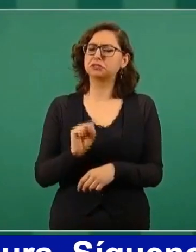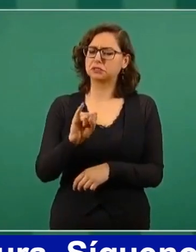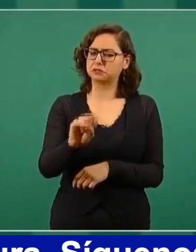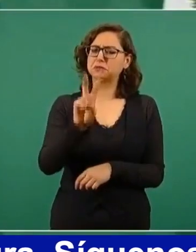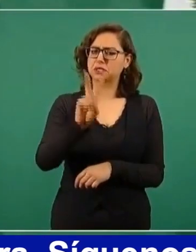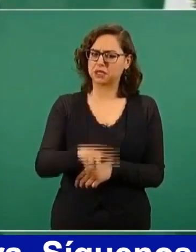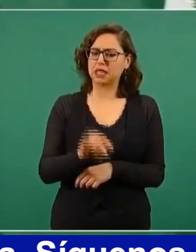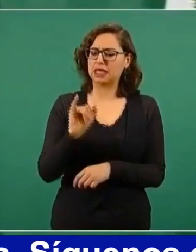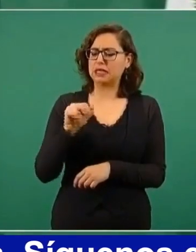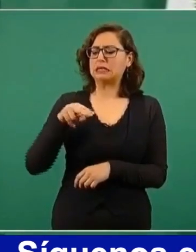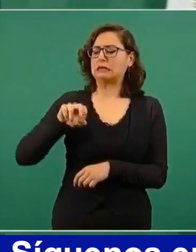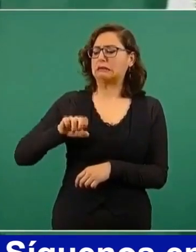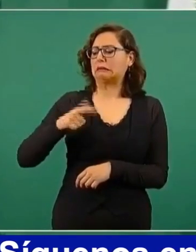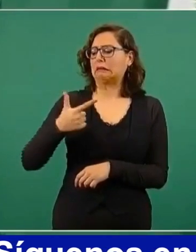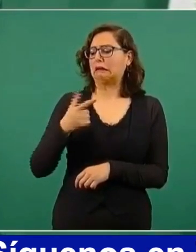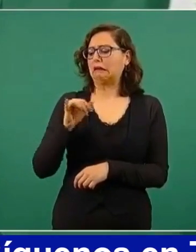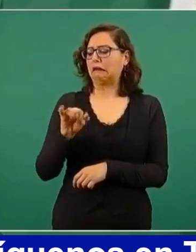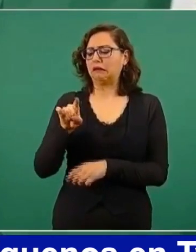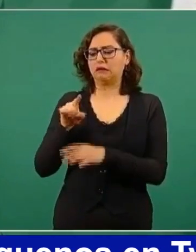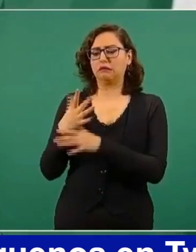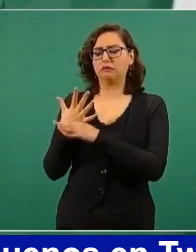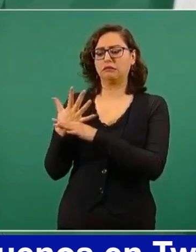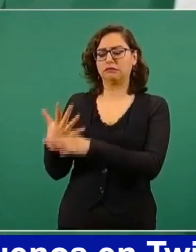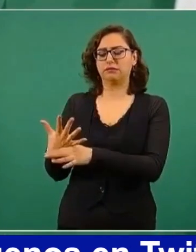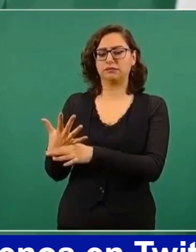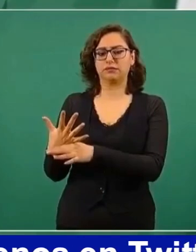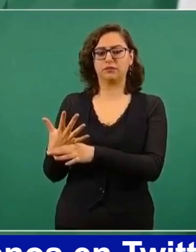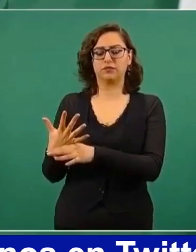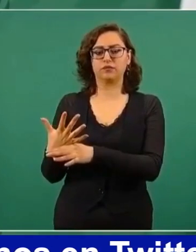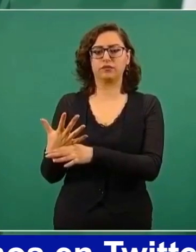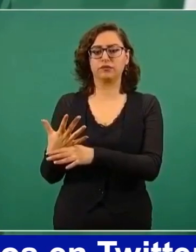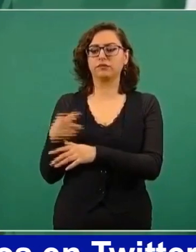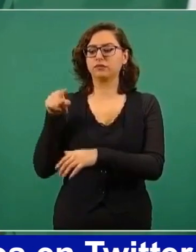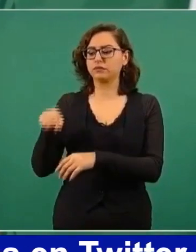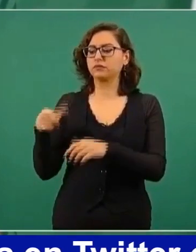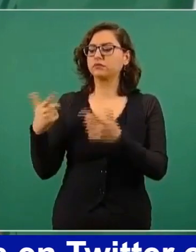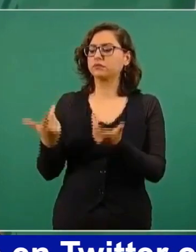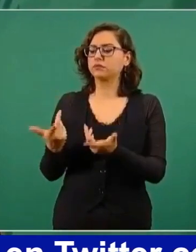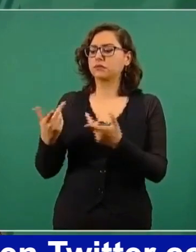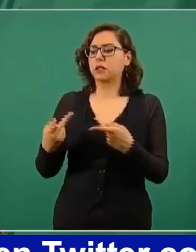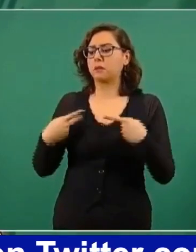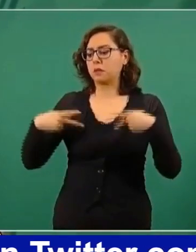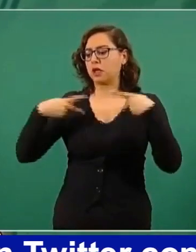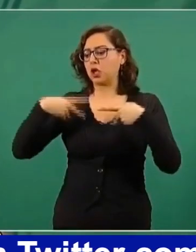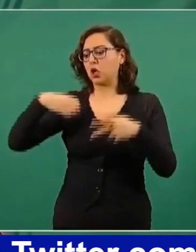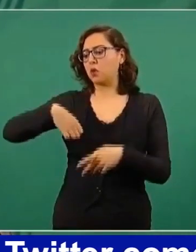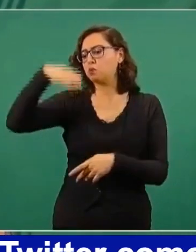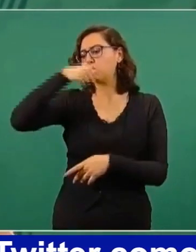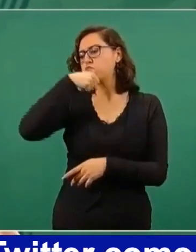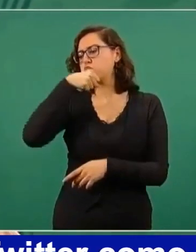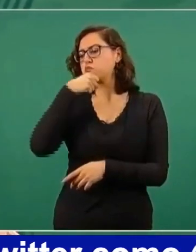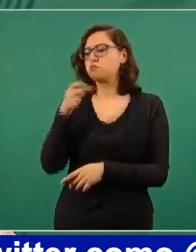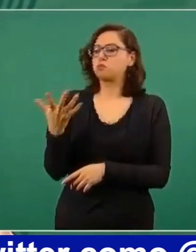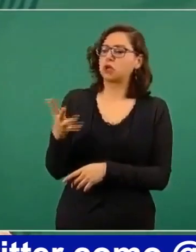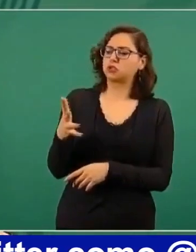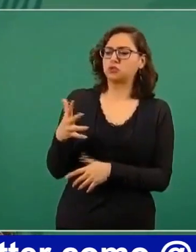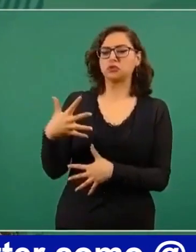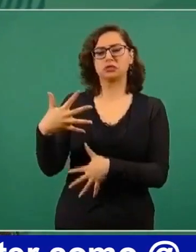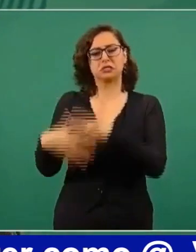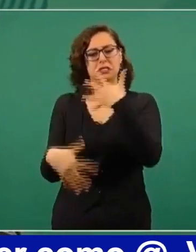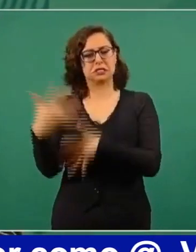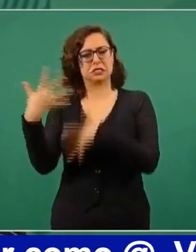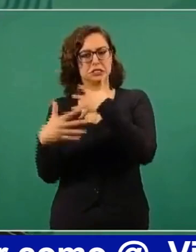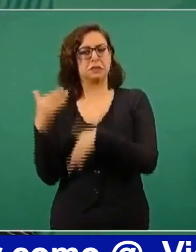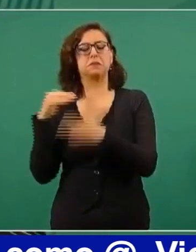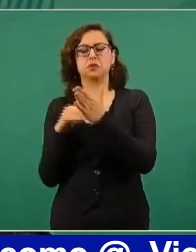hay una proyección, o se estima que hay alrededor de 15